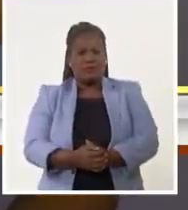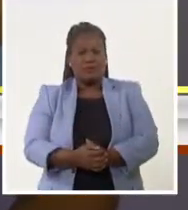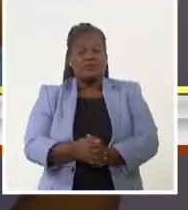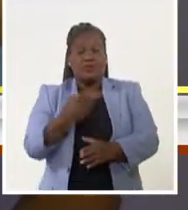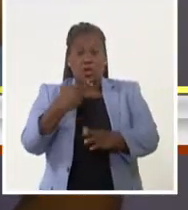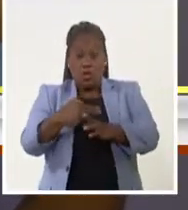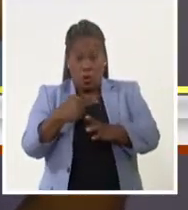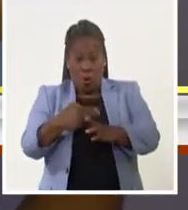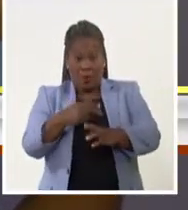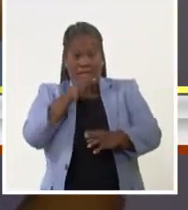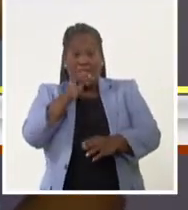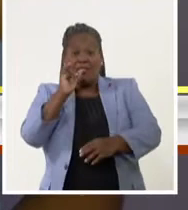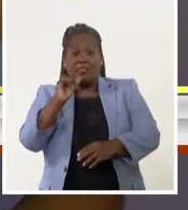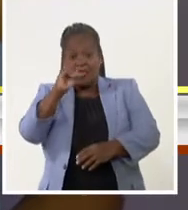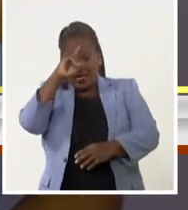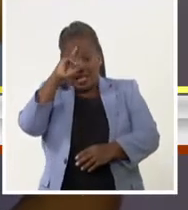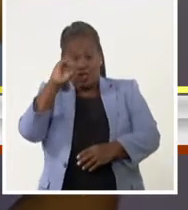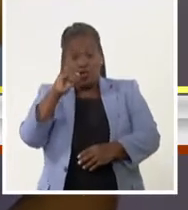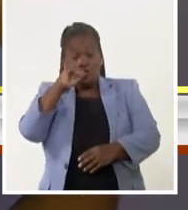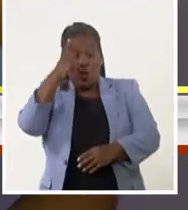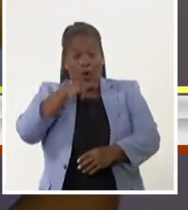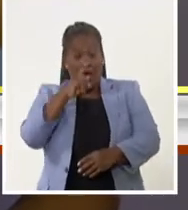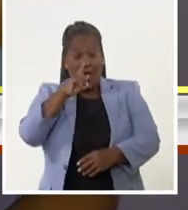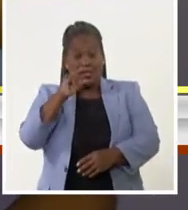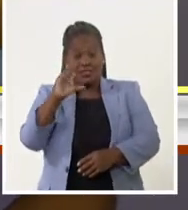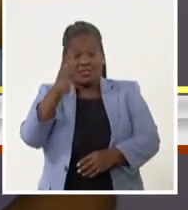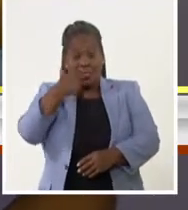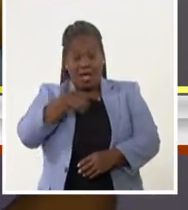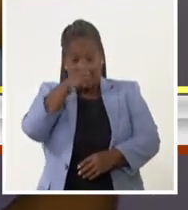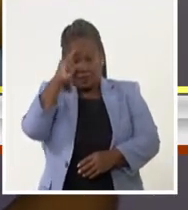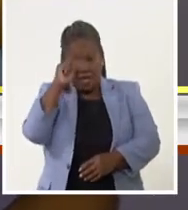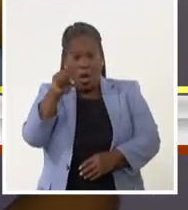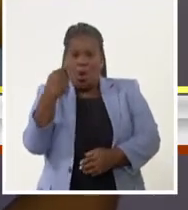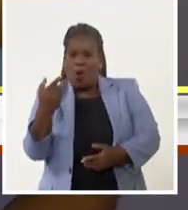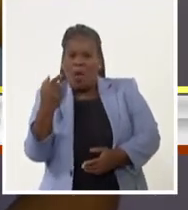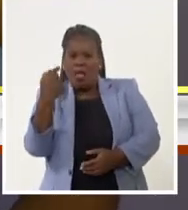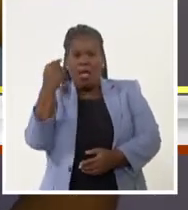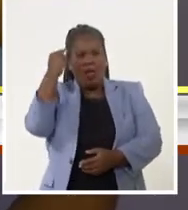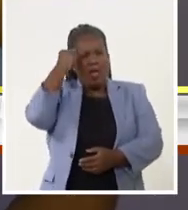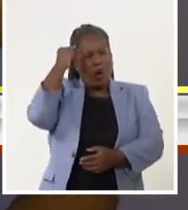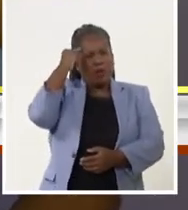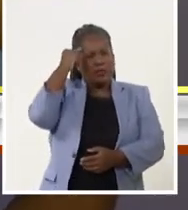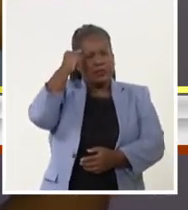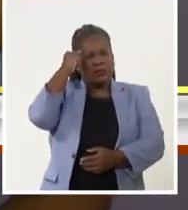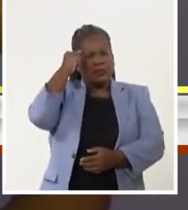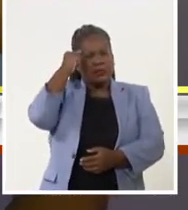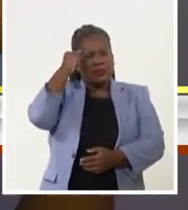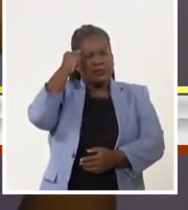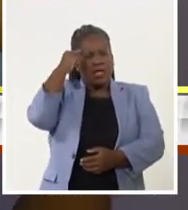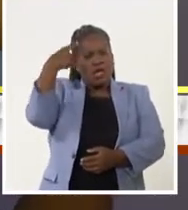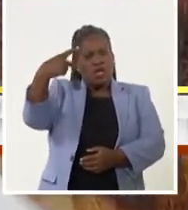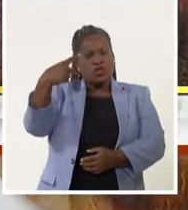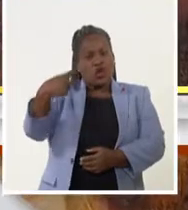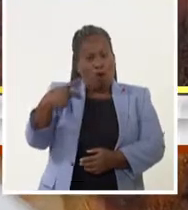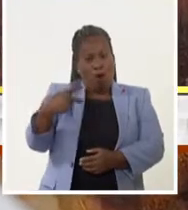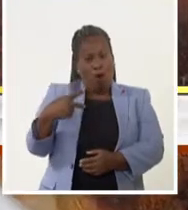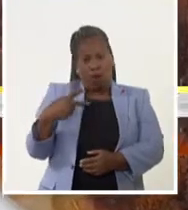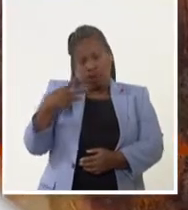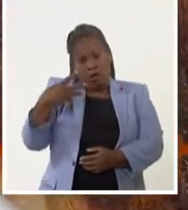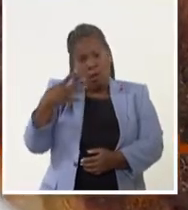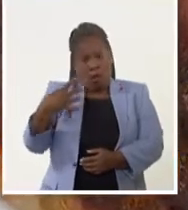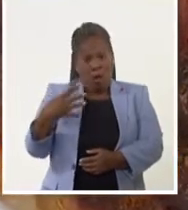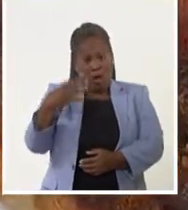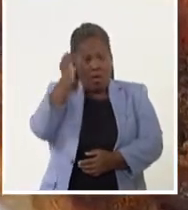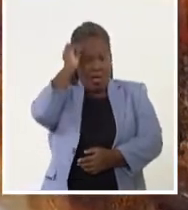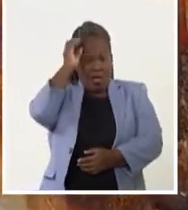Disonancia, la que nos interesa explorar es la disonancia cognitiva, porque la disonancia cognitiva son dos o más ideas que entran